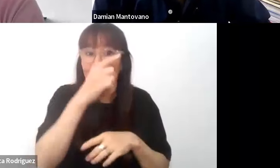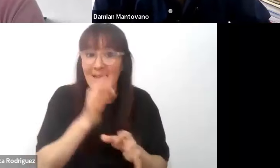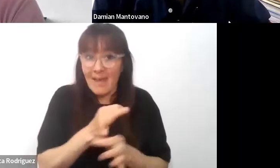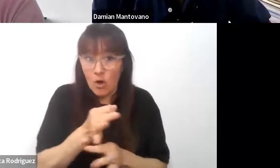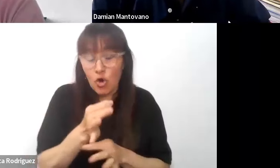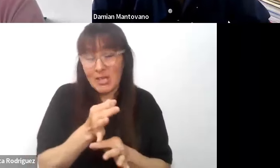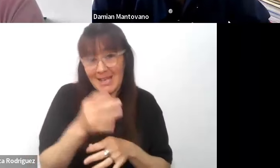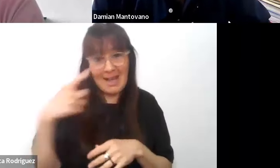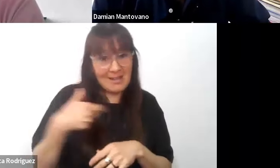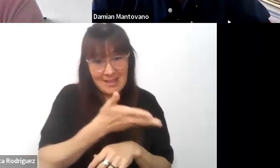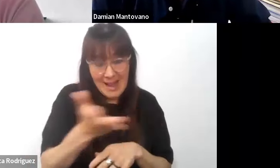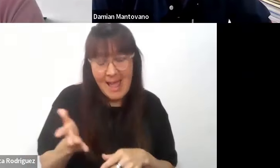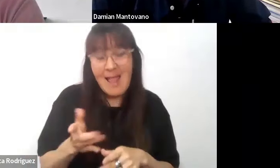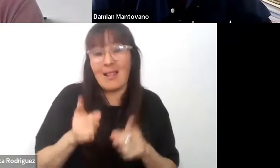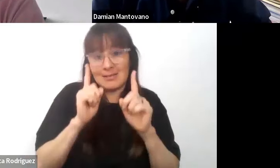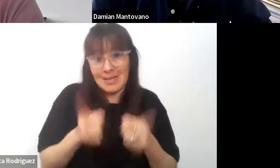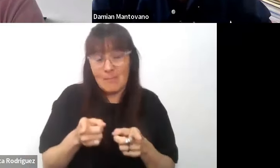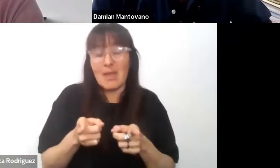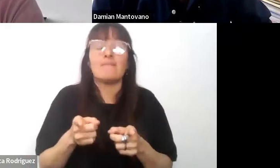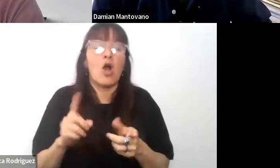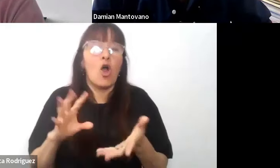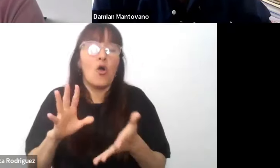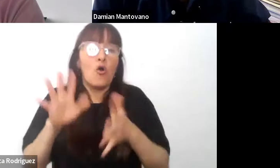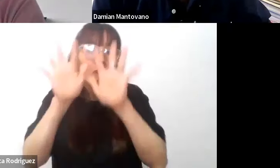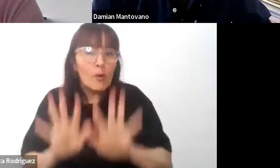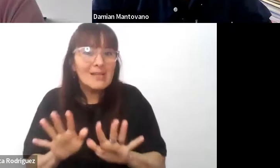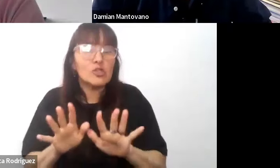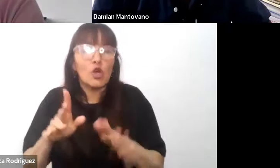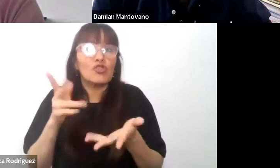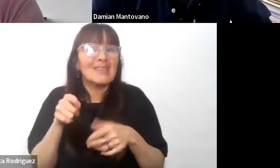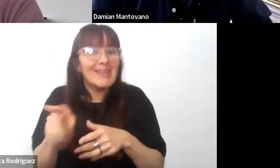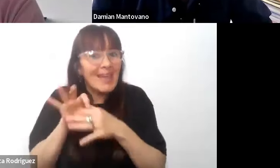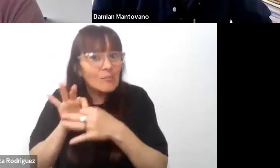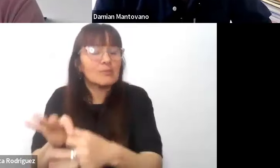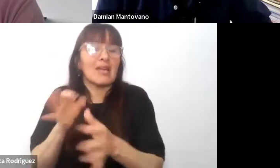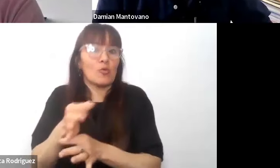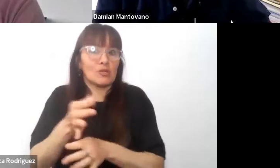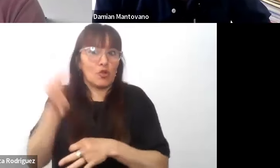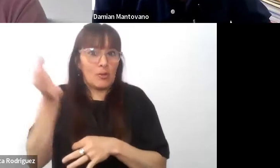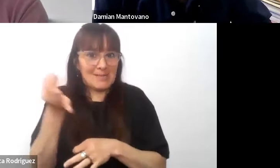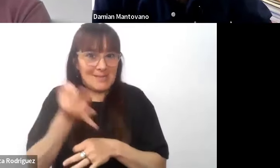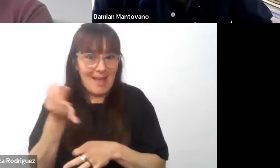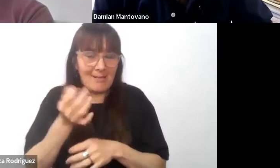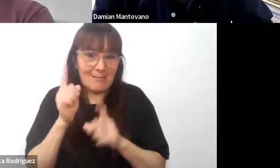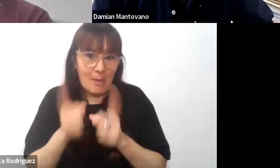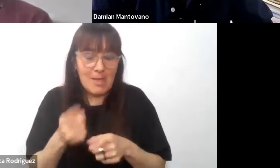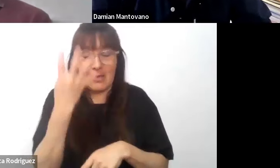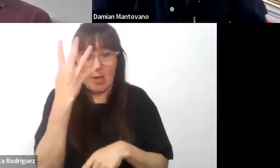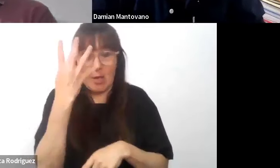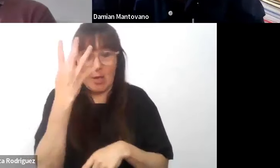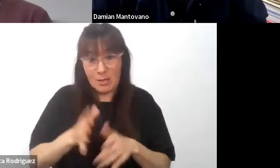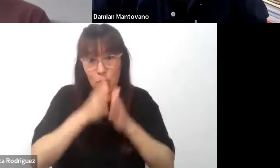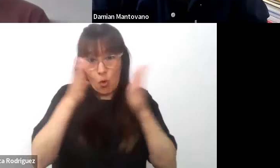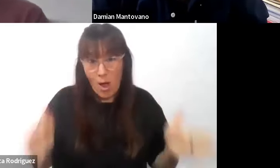la formación de la modalidad de educación especial y después posteriormente dentro de estos cuatro años la